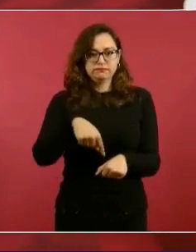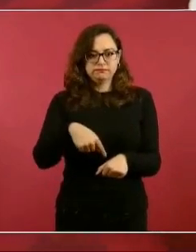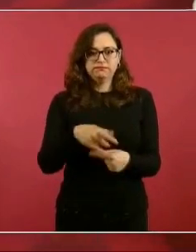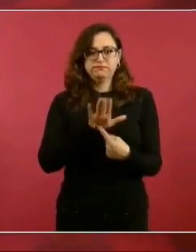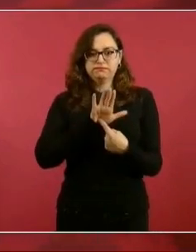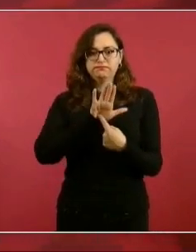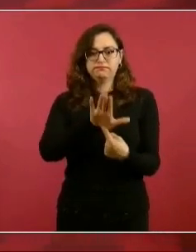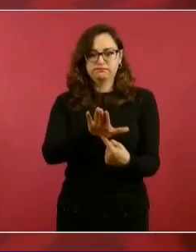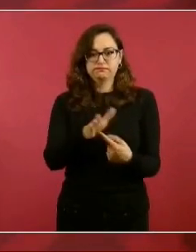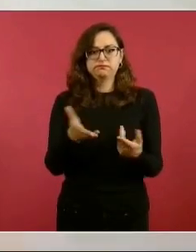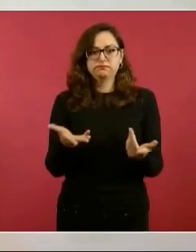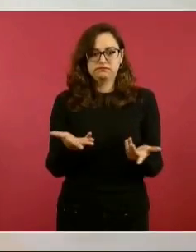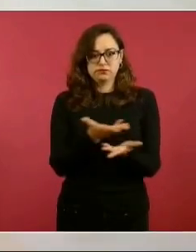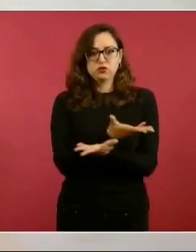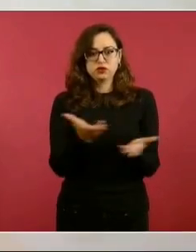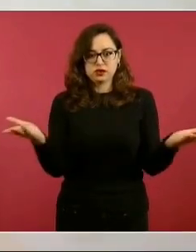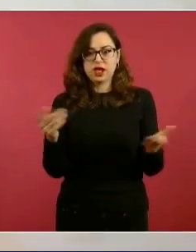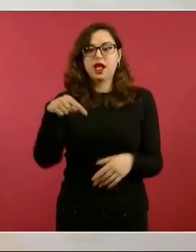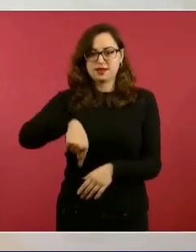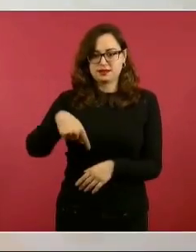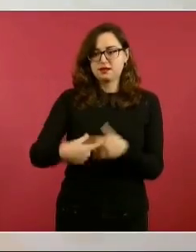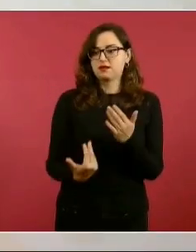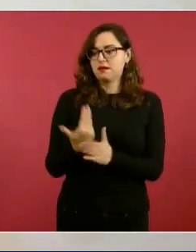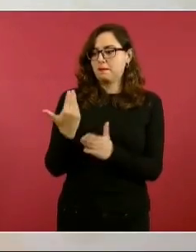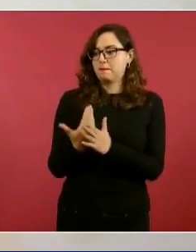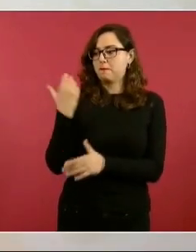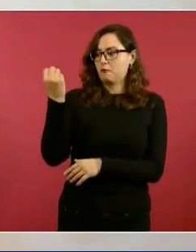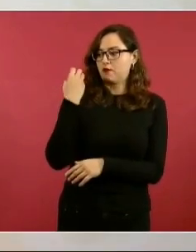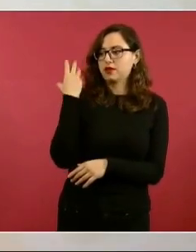en la mañanera